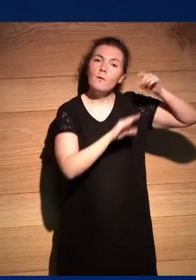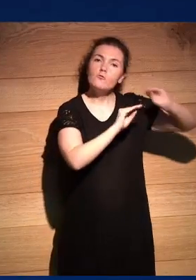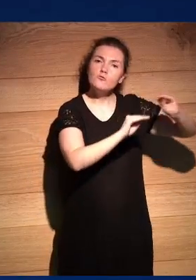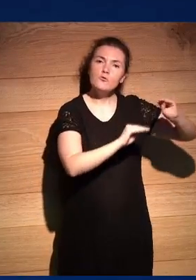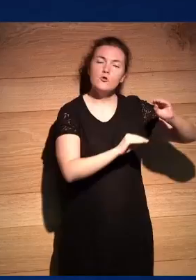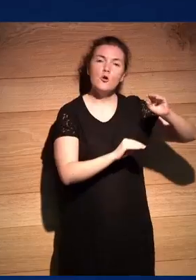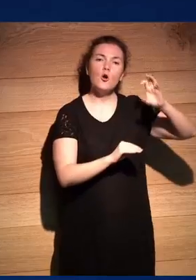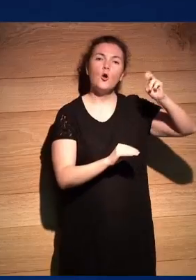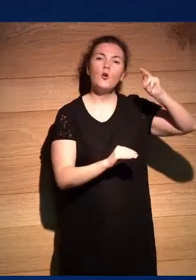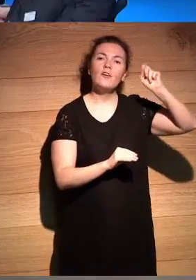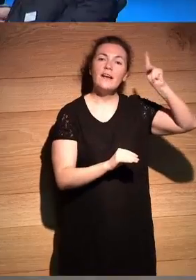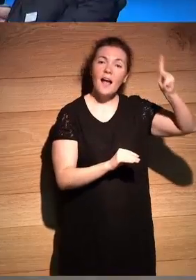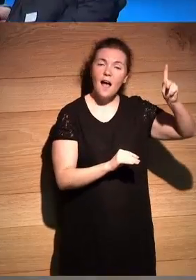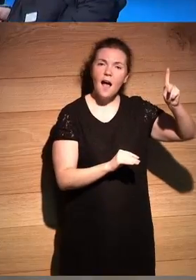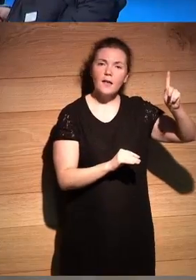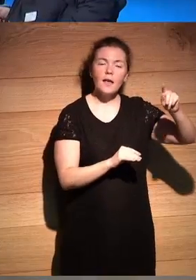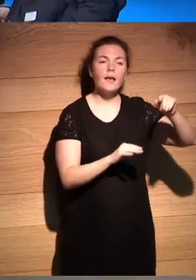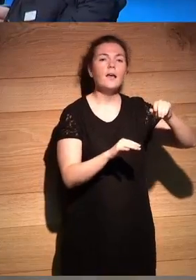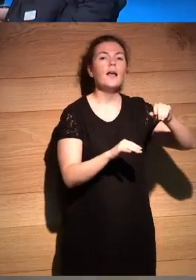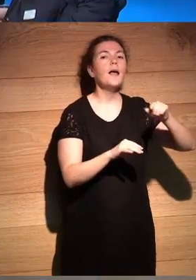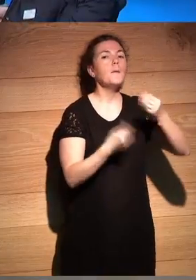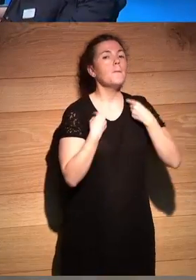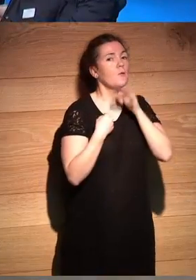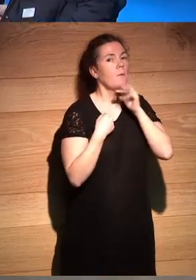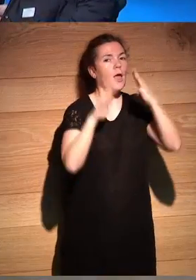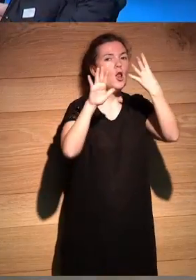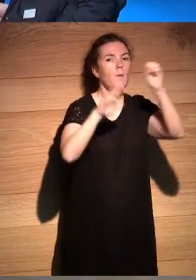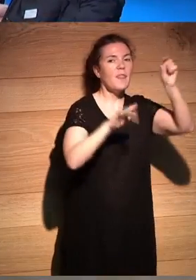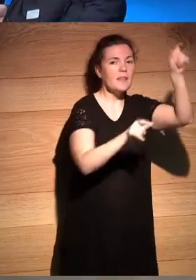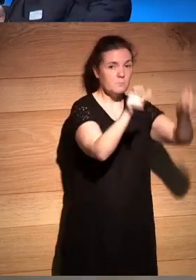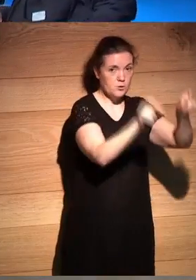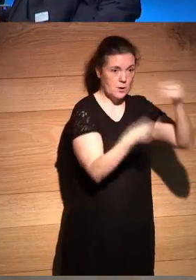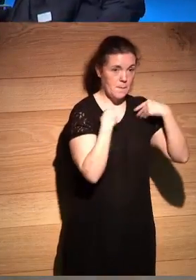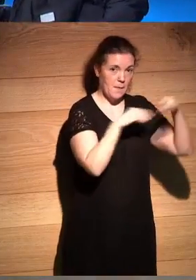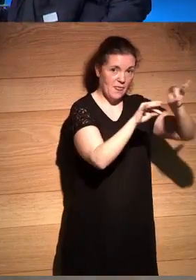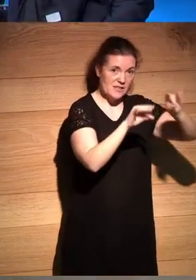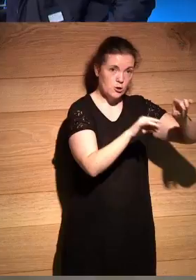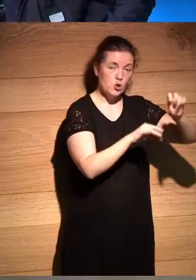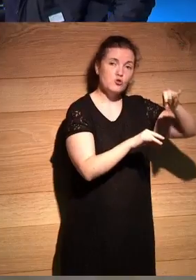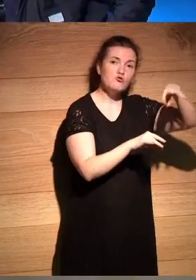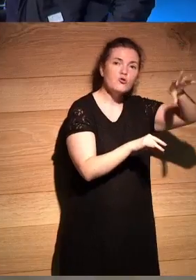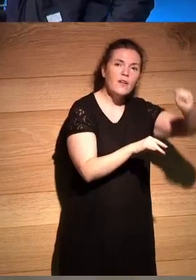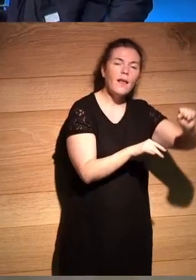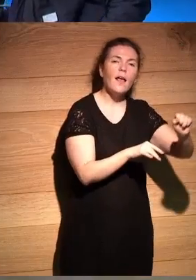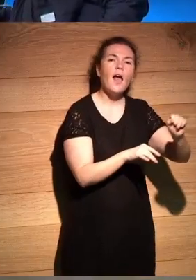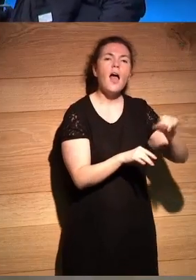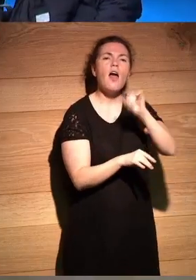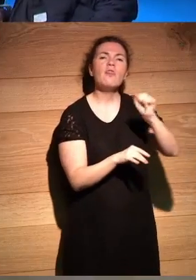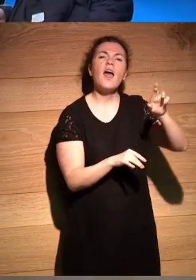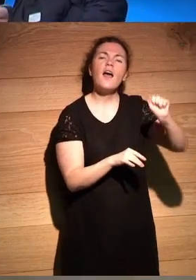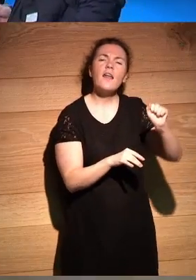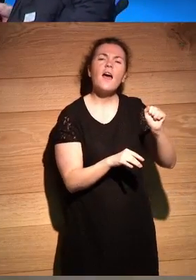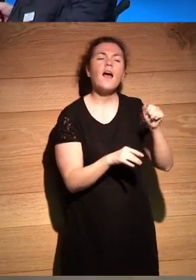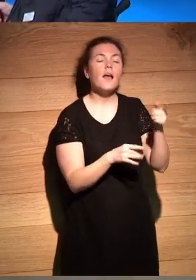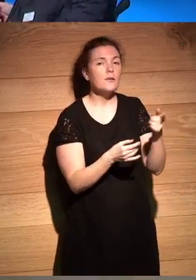Concac que quedan 900 habitantes en los desiertos de Sonora y Zara bueno